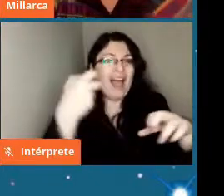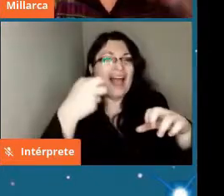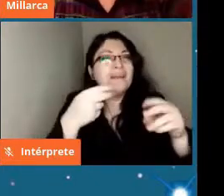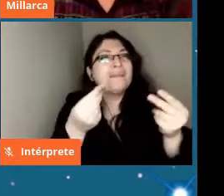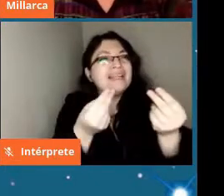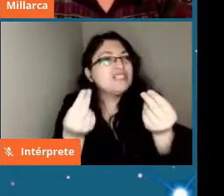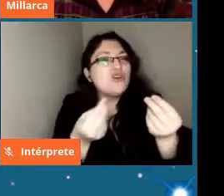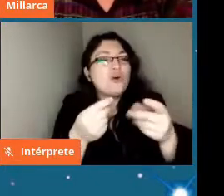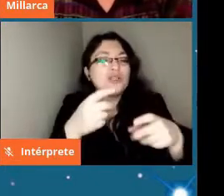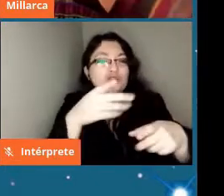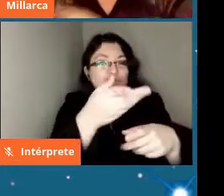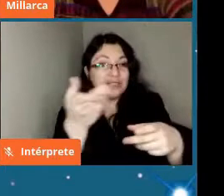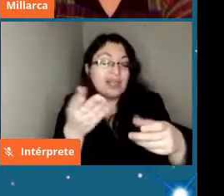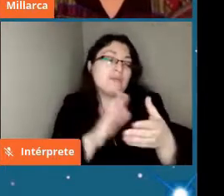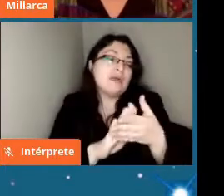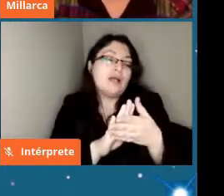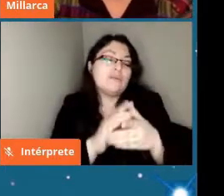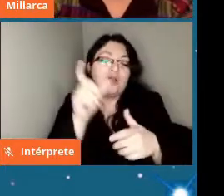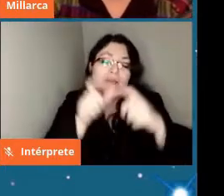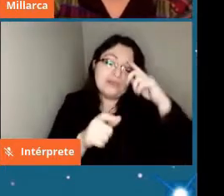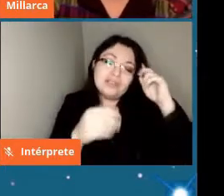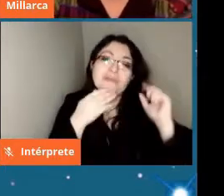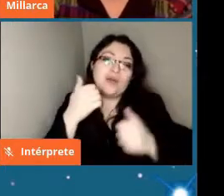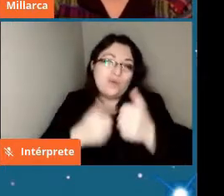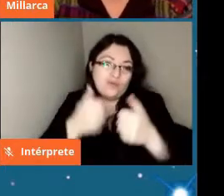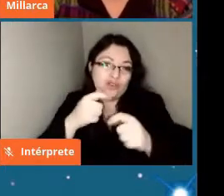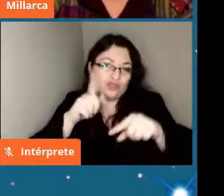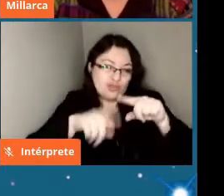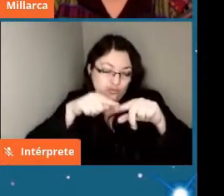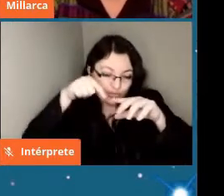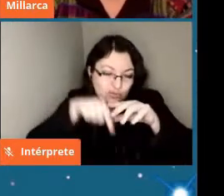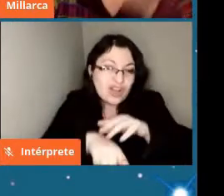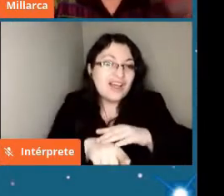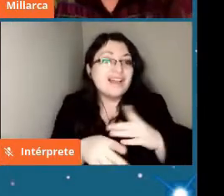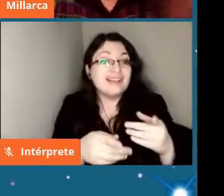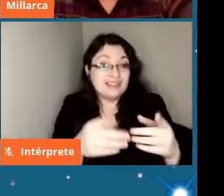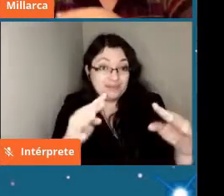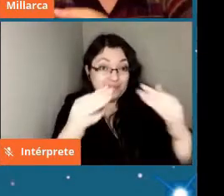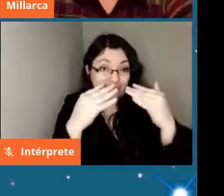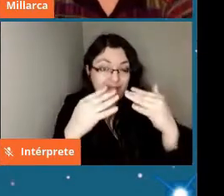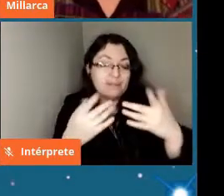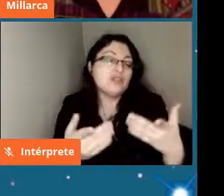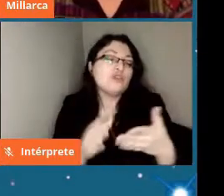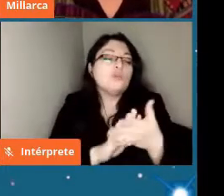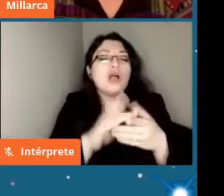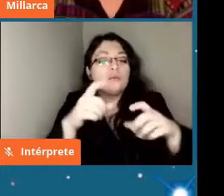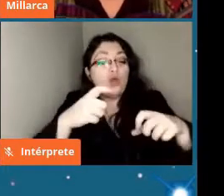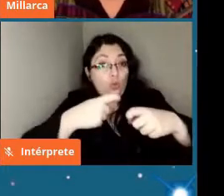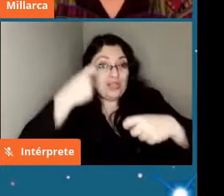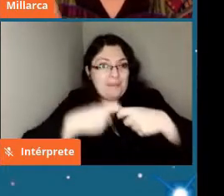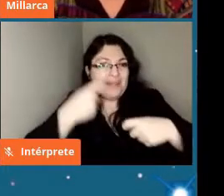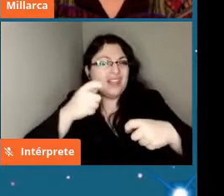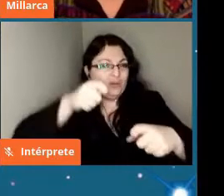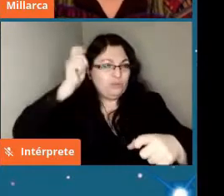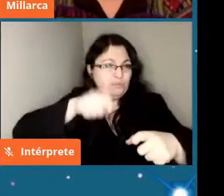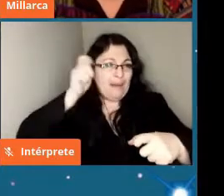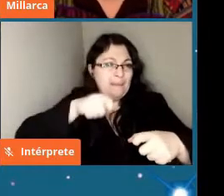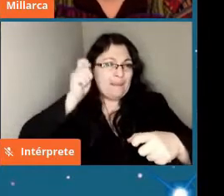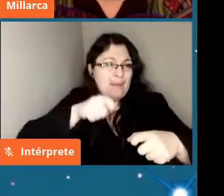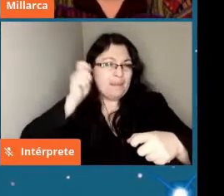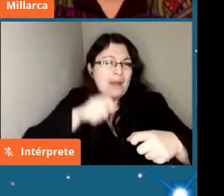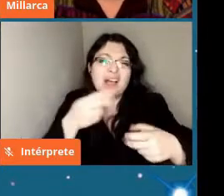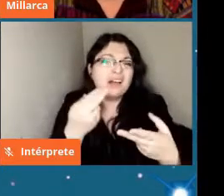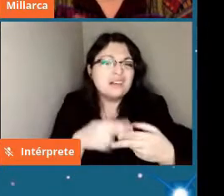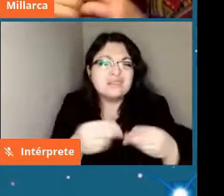una roca para los geólogos que están acá en la audiencia si es que ustedes martillan algo lo que van a generar son